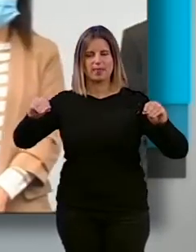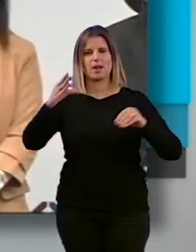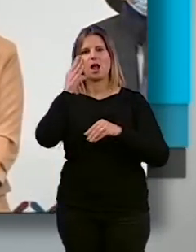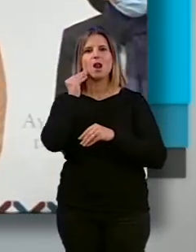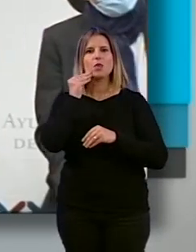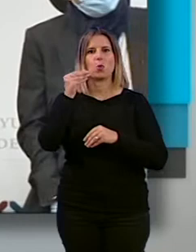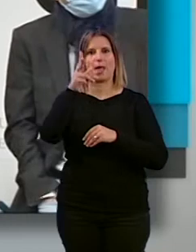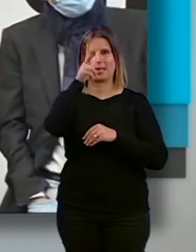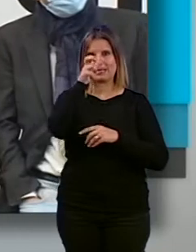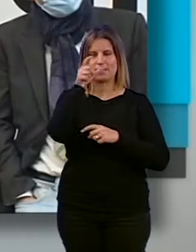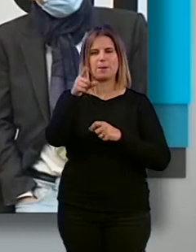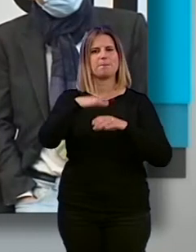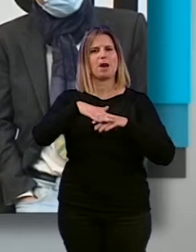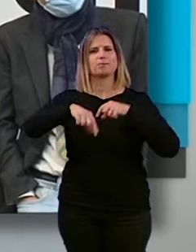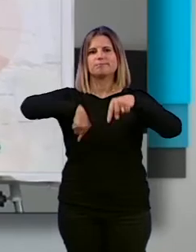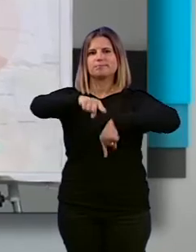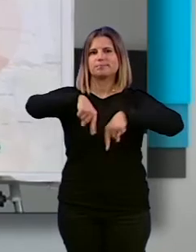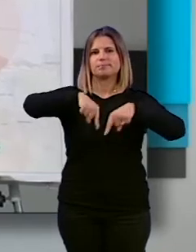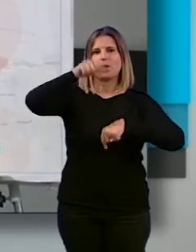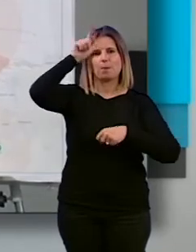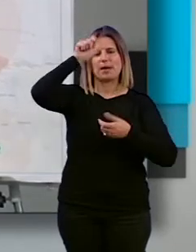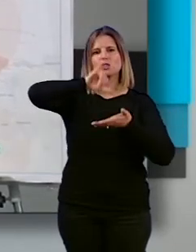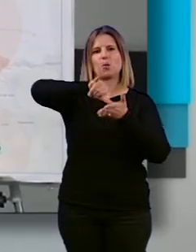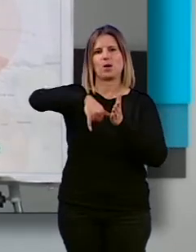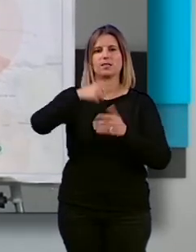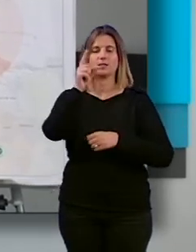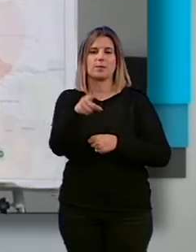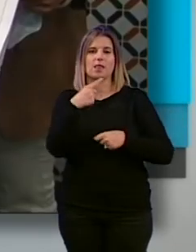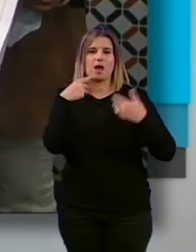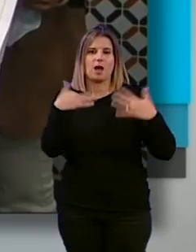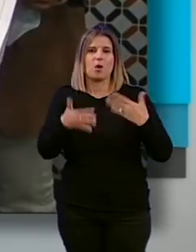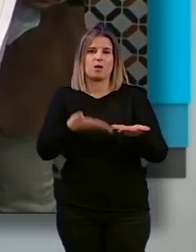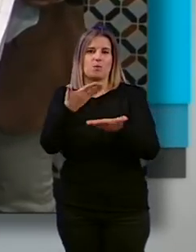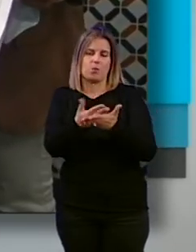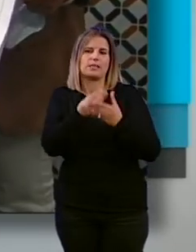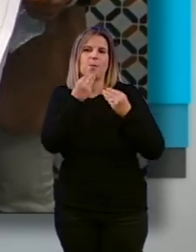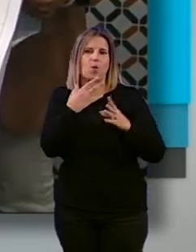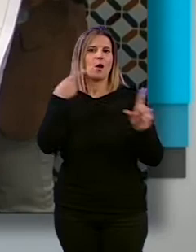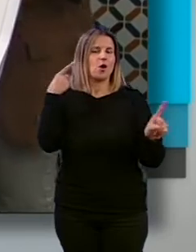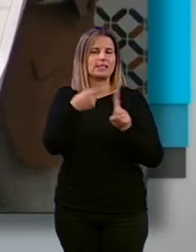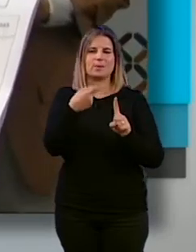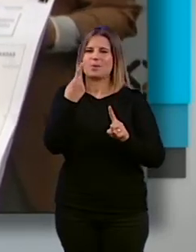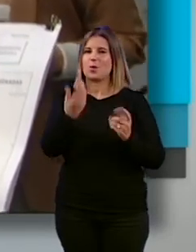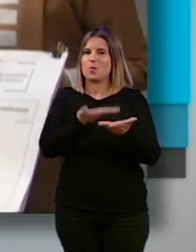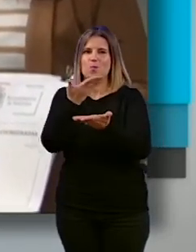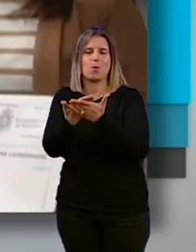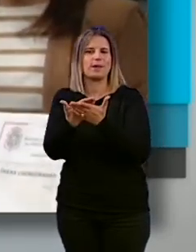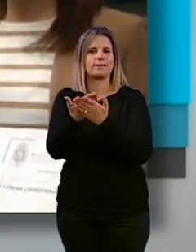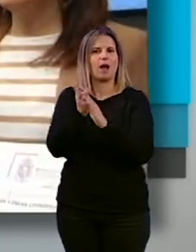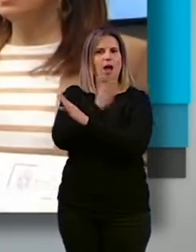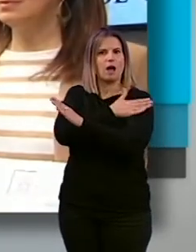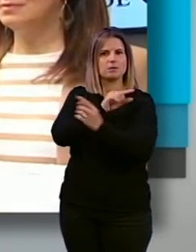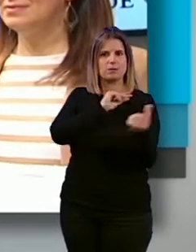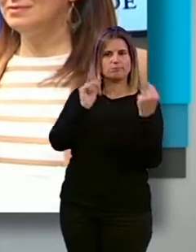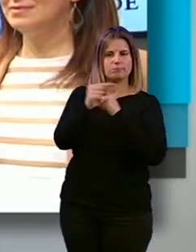Zubia y Santa Fe para la movilidad metropolitana, señalando que a pesar de ser una propuesta llena de buenas intenciones, no es una propuesta que se haya debatido en el